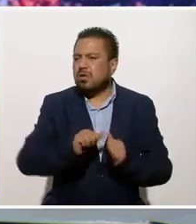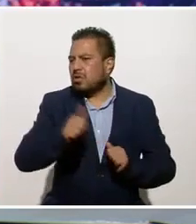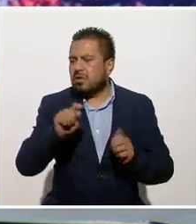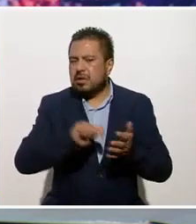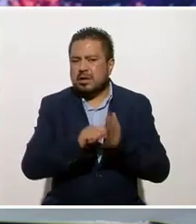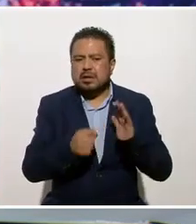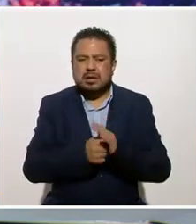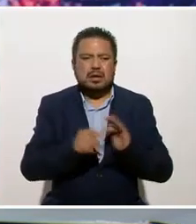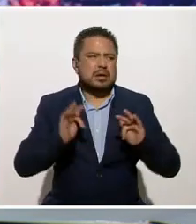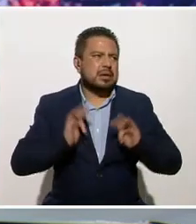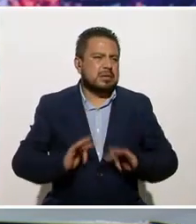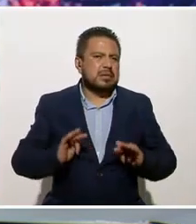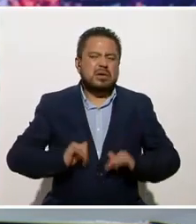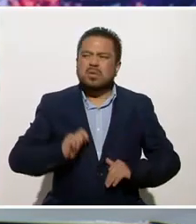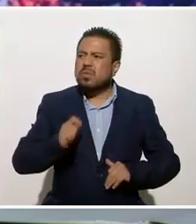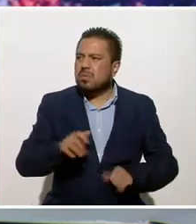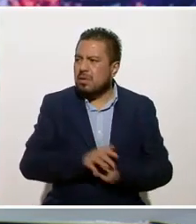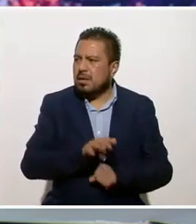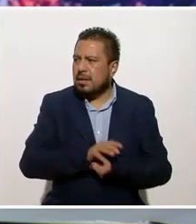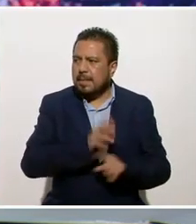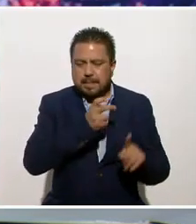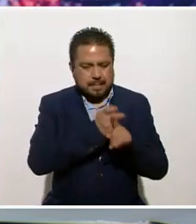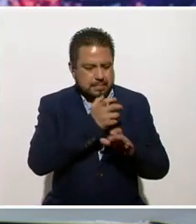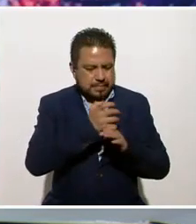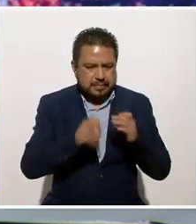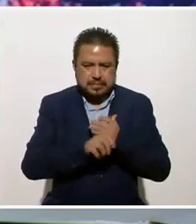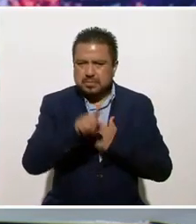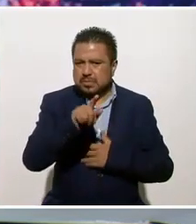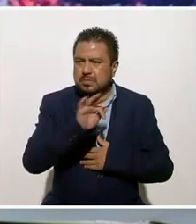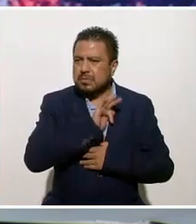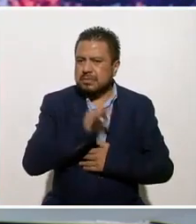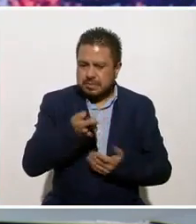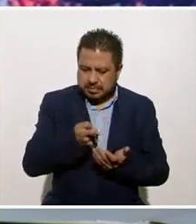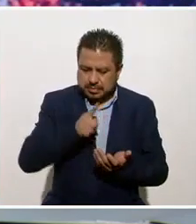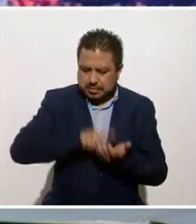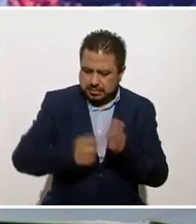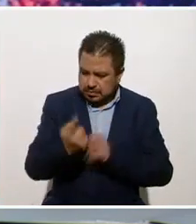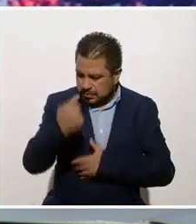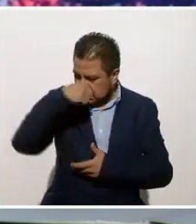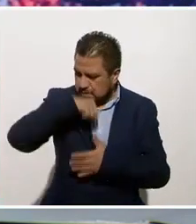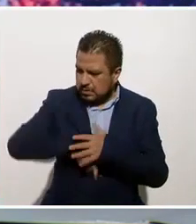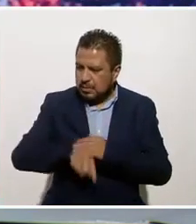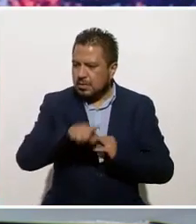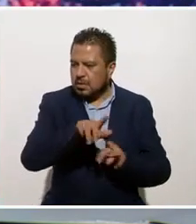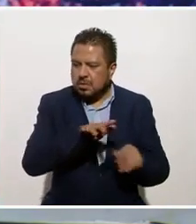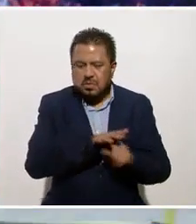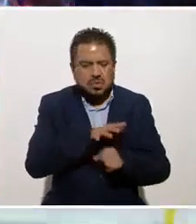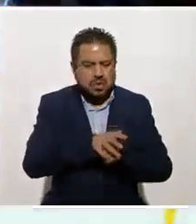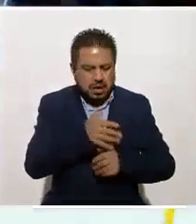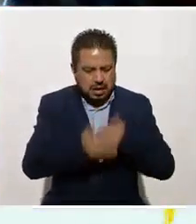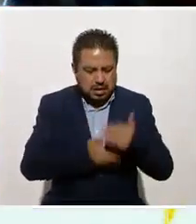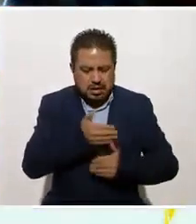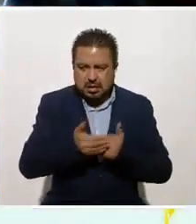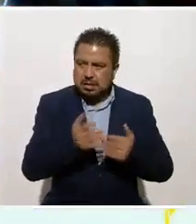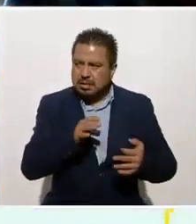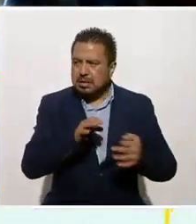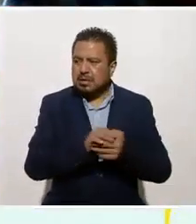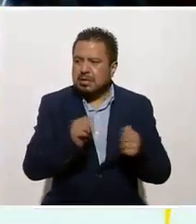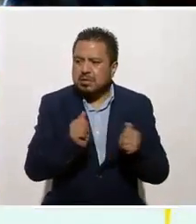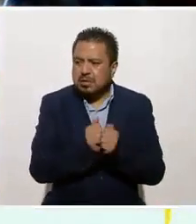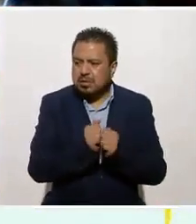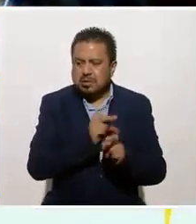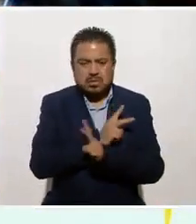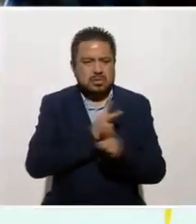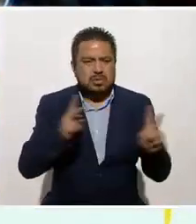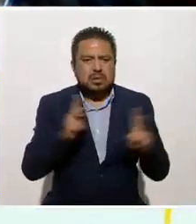relajación? ¿Qué este recurso tú lo tienes disponible en tu interior? Tú en cualquier momento puedes anclarte en la respiración,